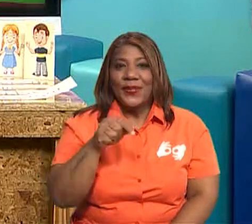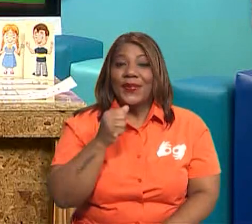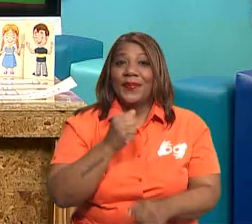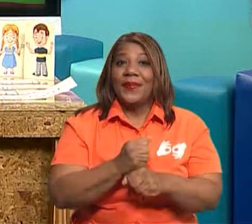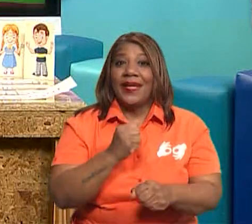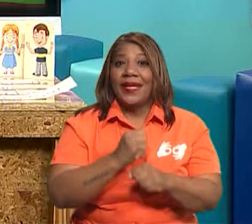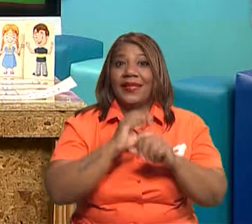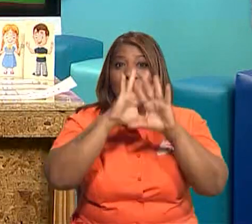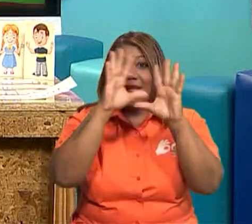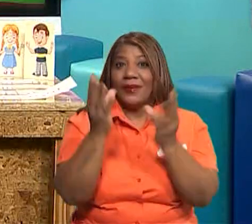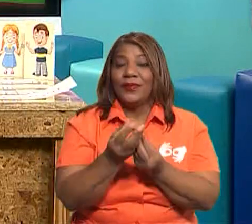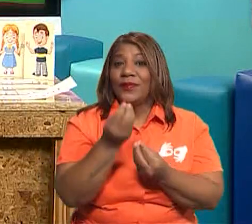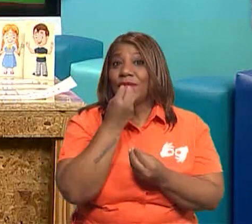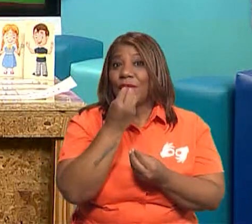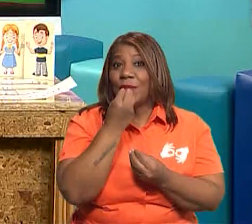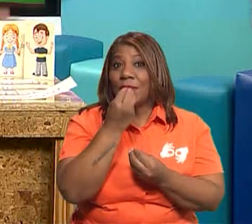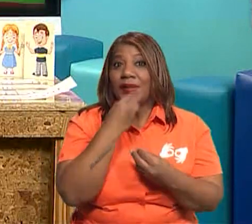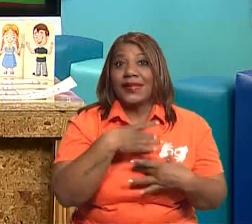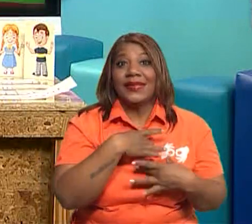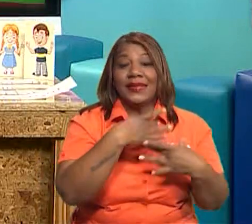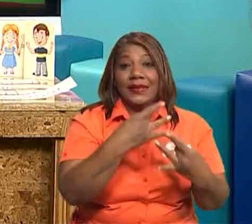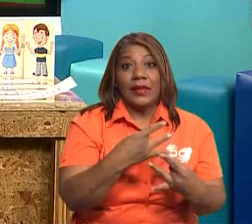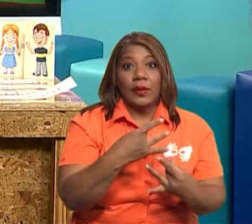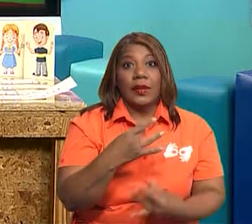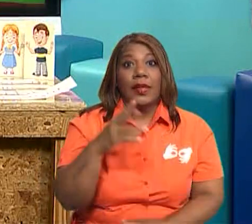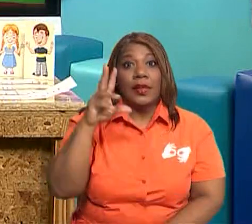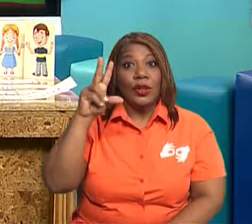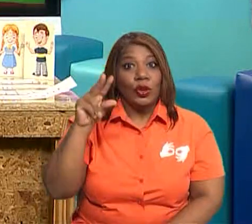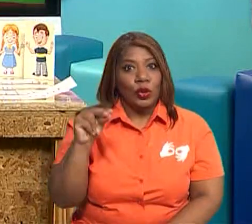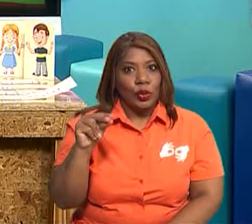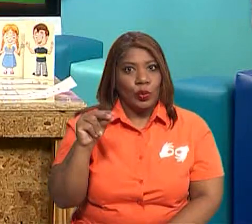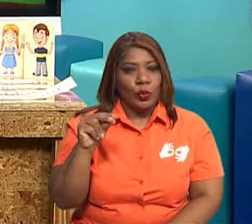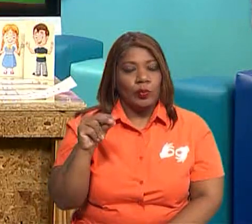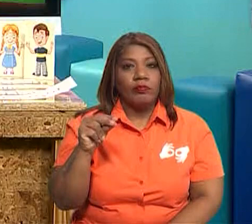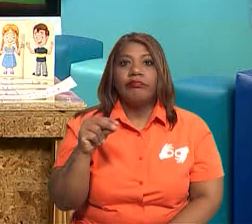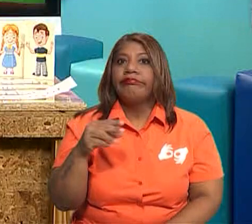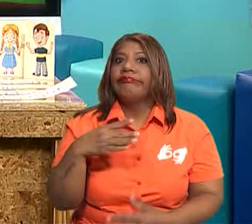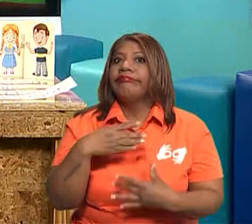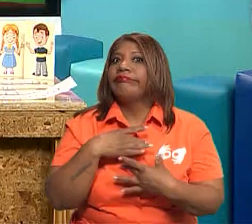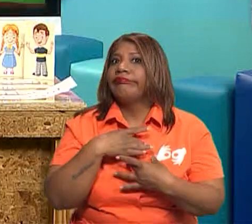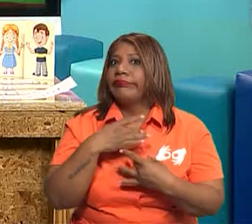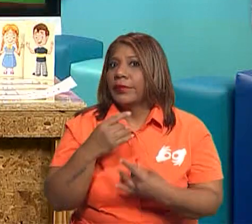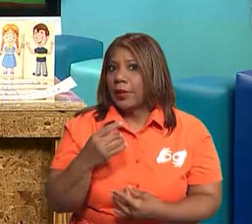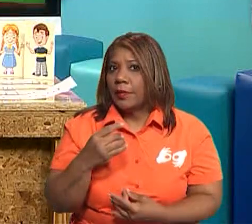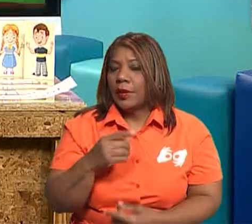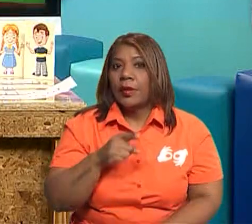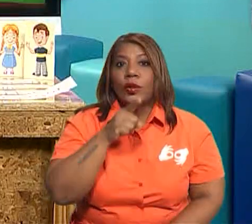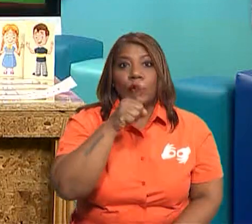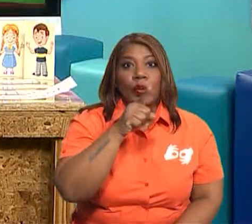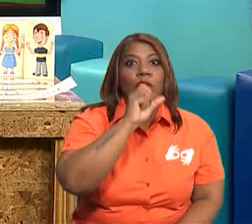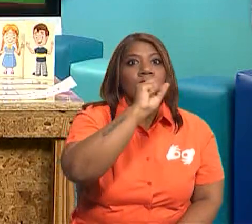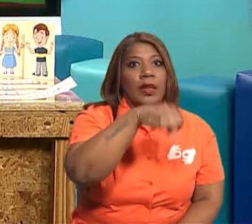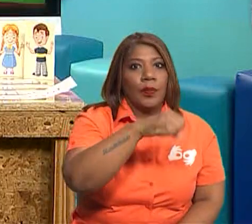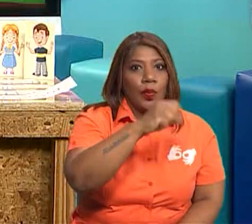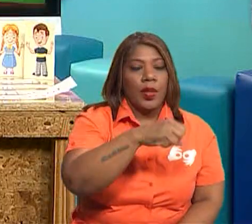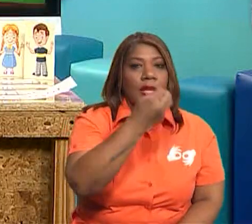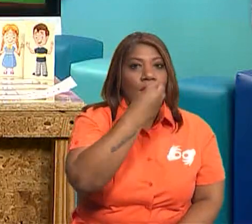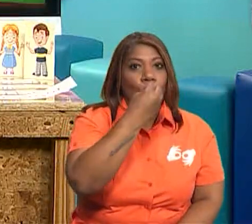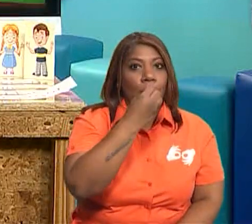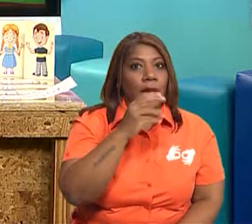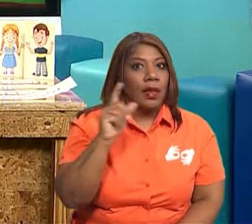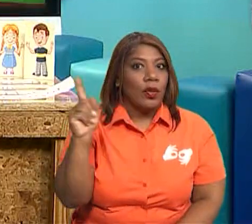alimentos saludables y no saludables. Y para eso yo traje hoy un sombrero, ¿verdad? En el cual tiene